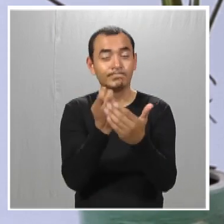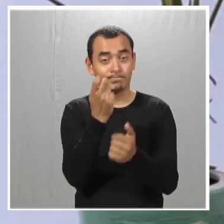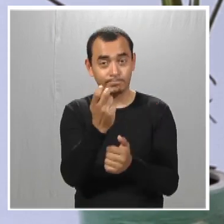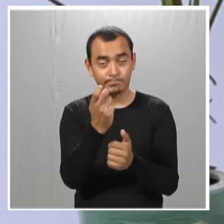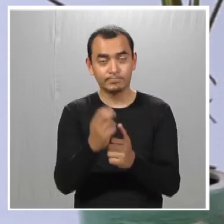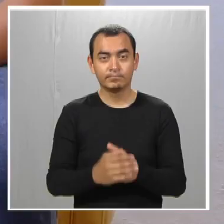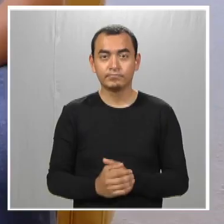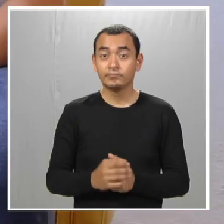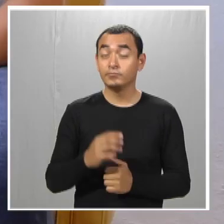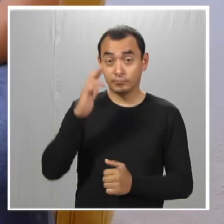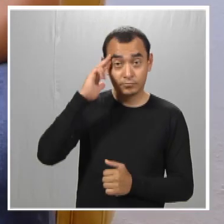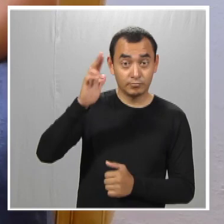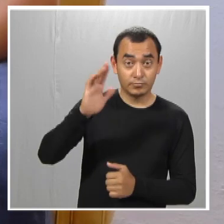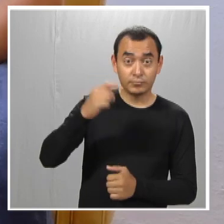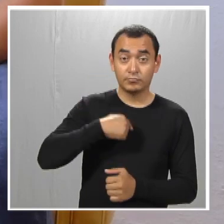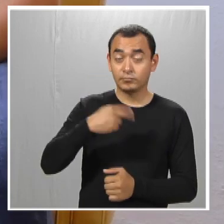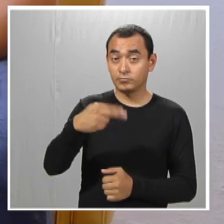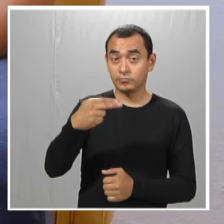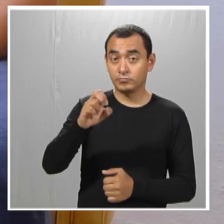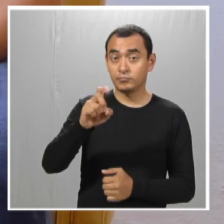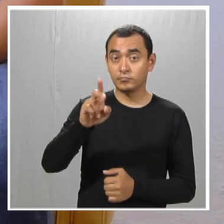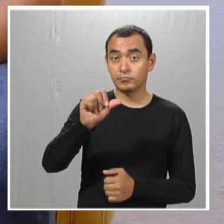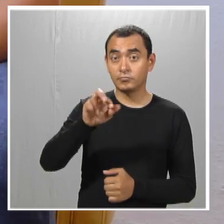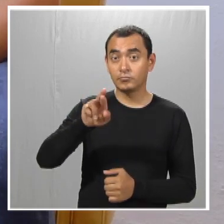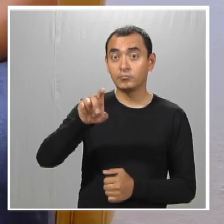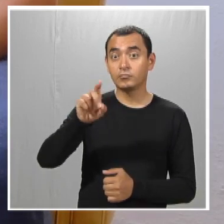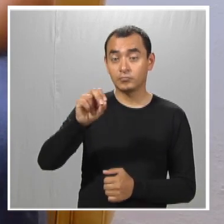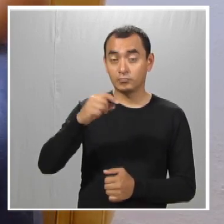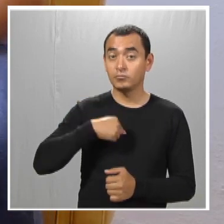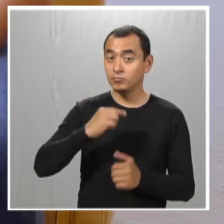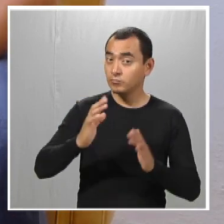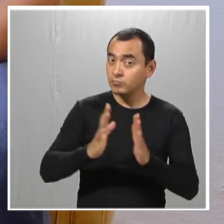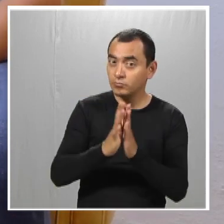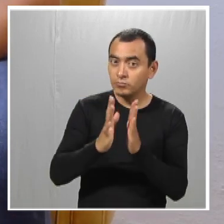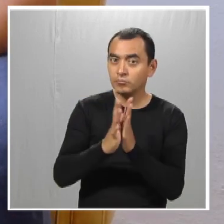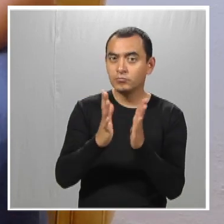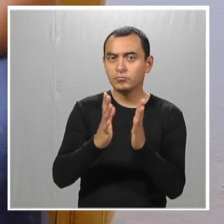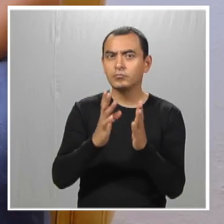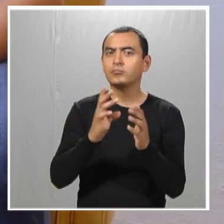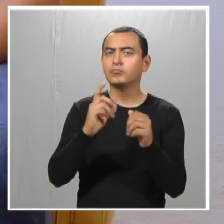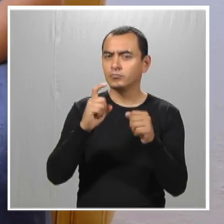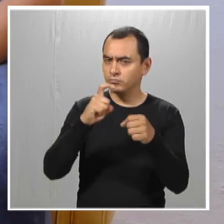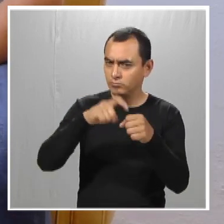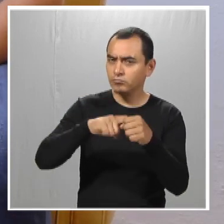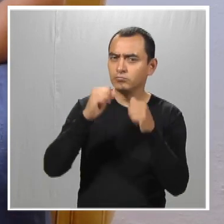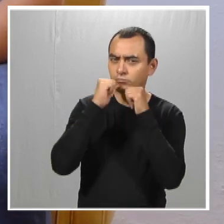gráfico. ¿Qué tal? Mi nombre es Eduardo González. Estoy participando en Best Buddies.